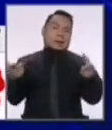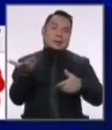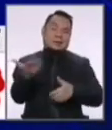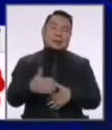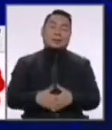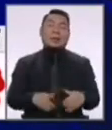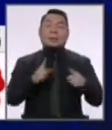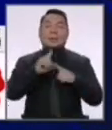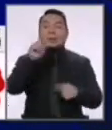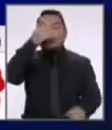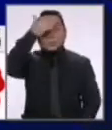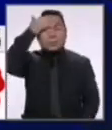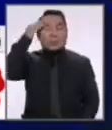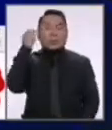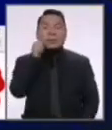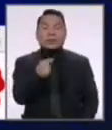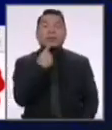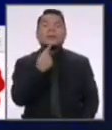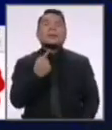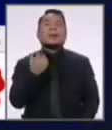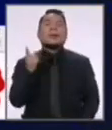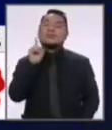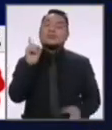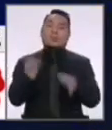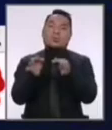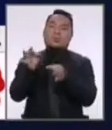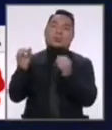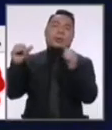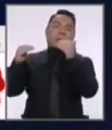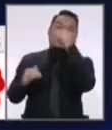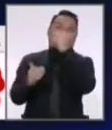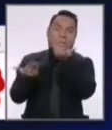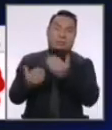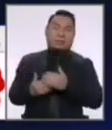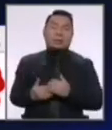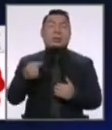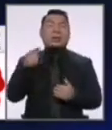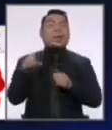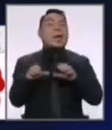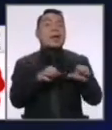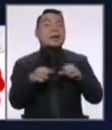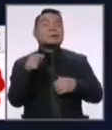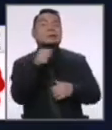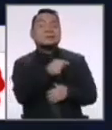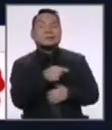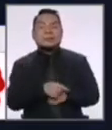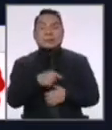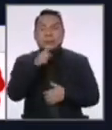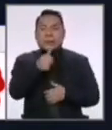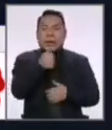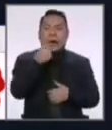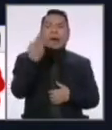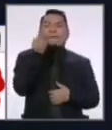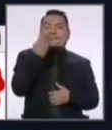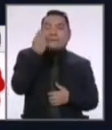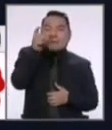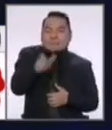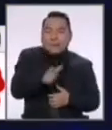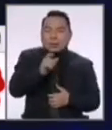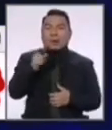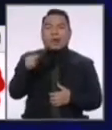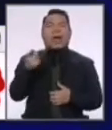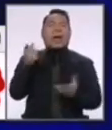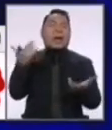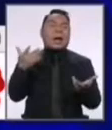Pero no olvidemos las injusticias. No olvidemos lo que están haciendo los buitres que aprovechan con la salud.